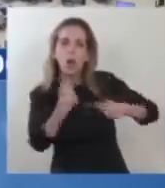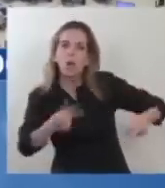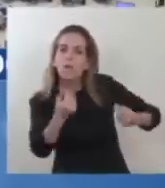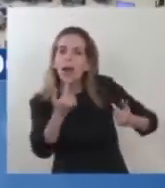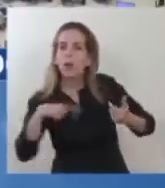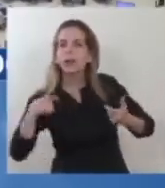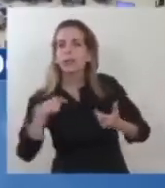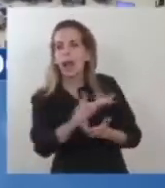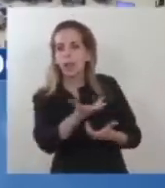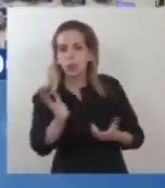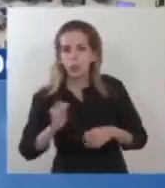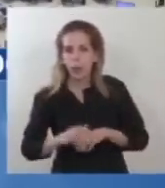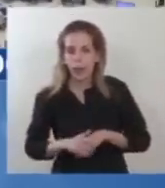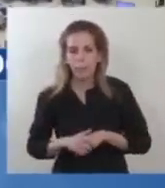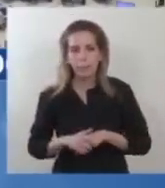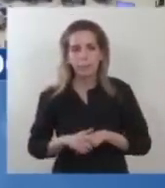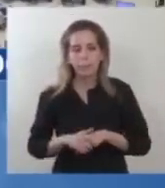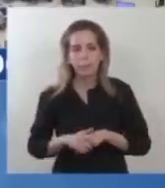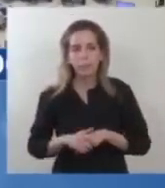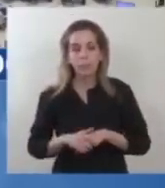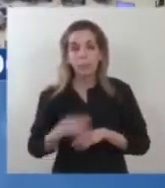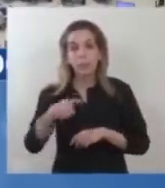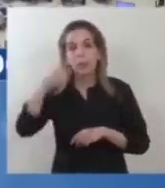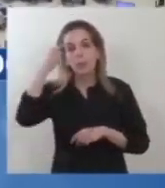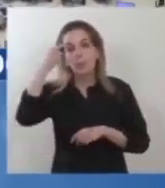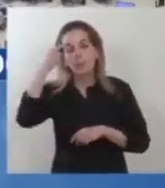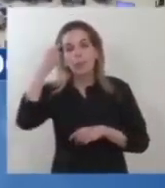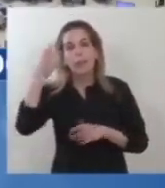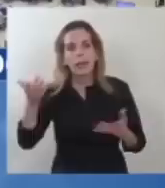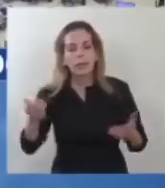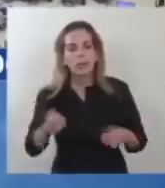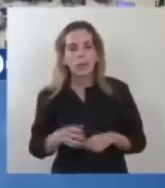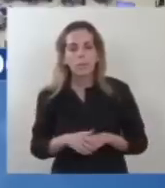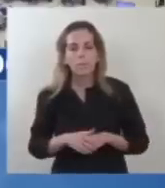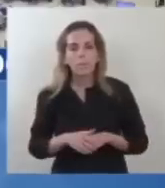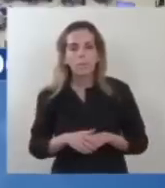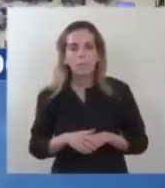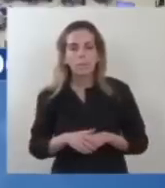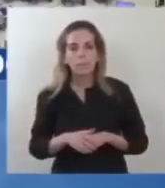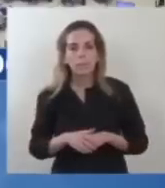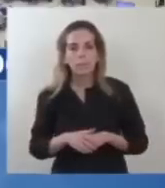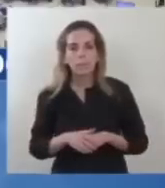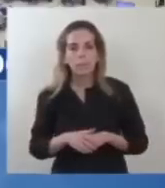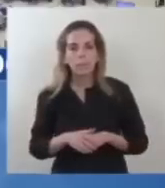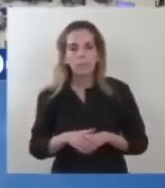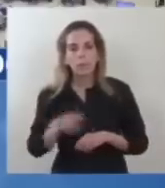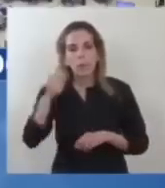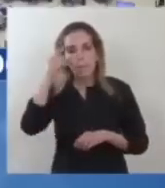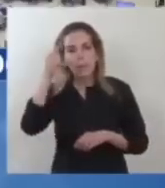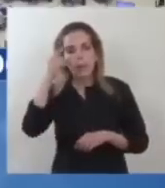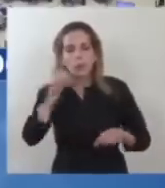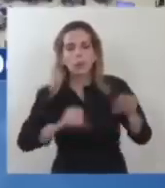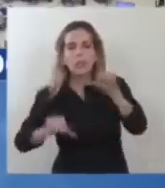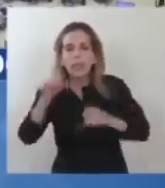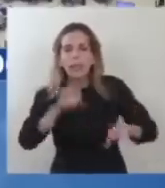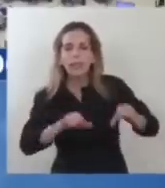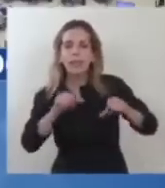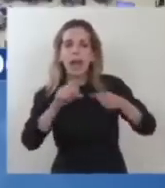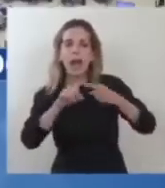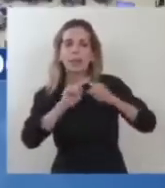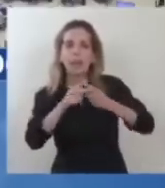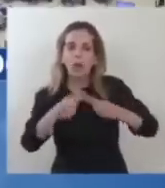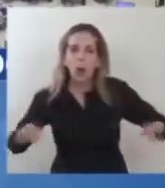sociedades. Y cuando pienso que la ciencia y la tecnología